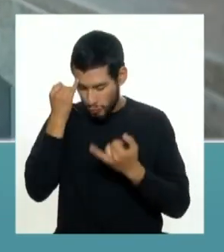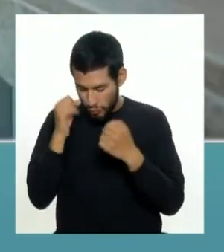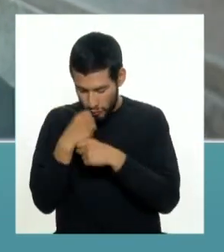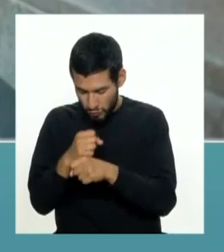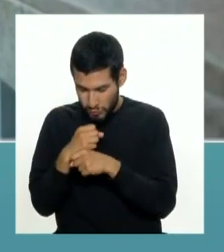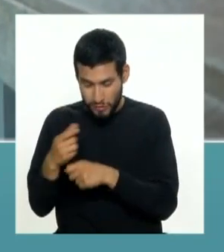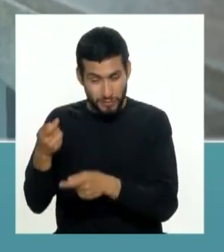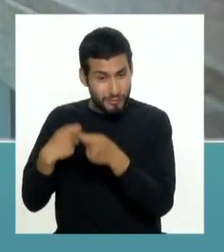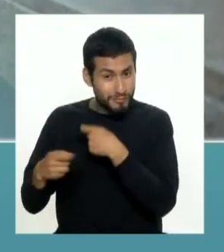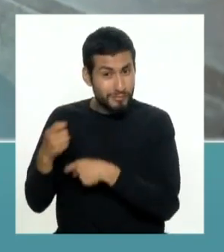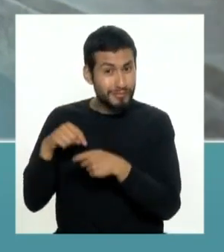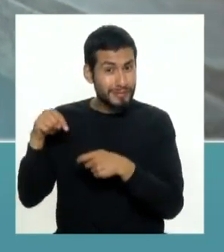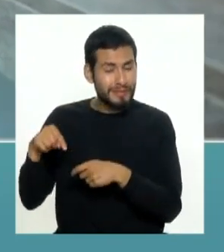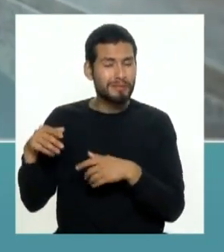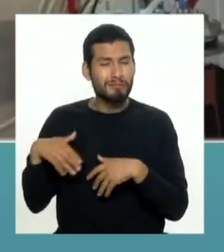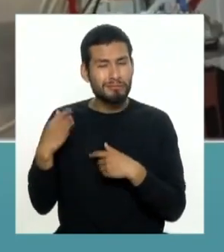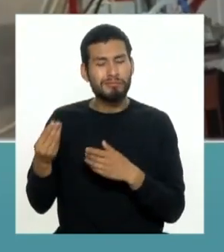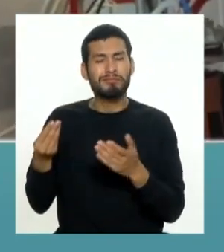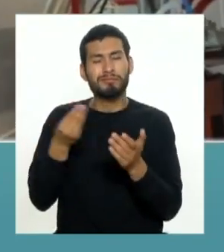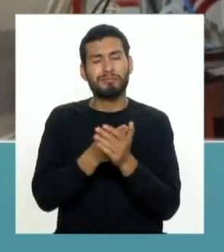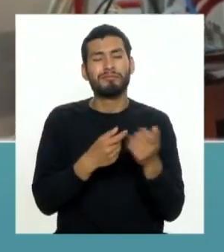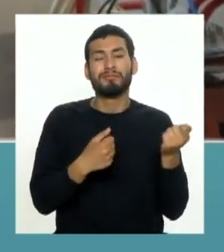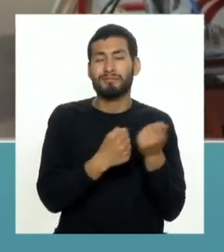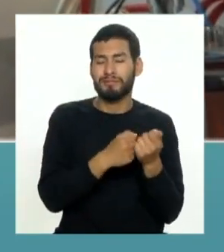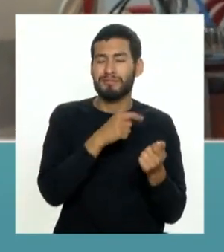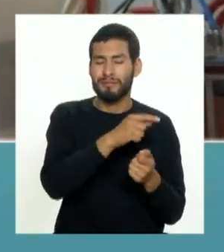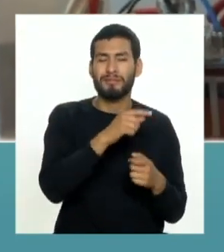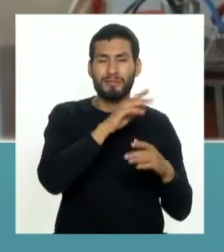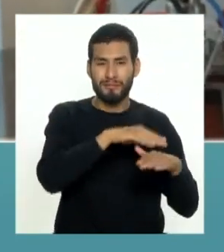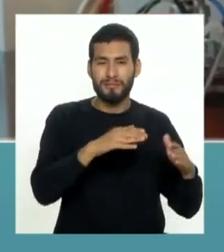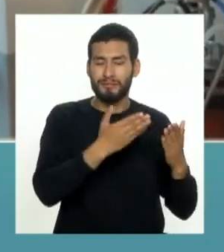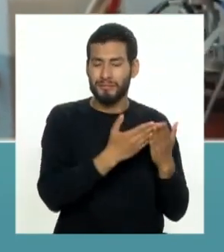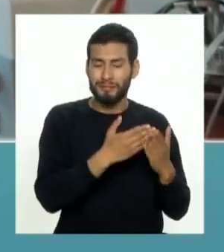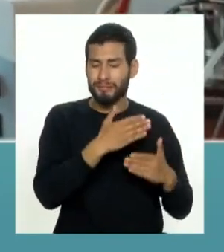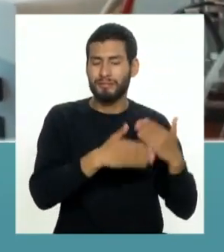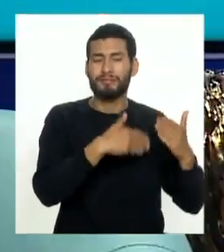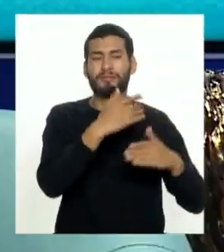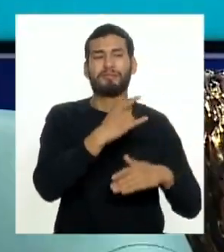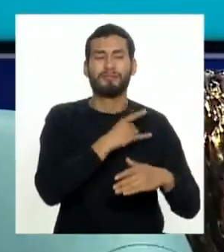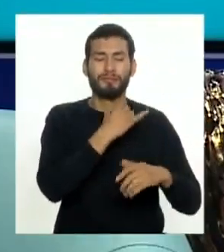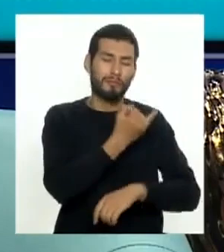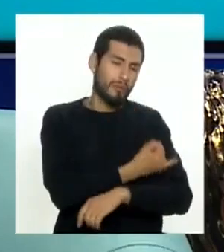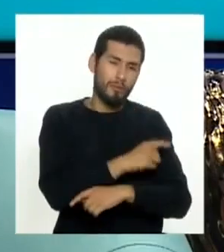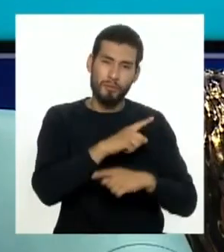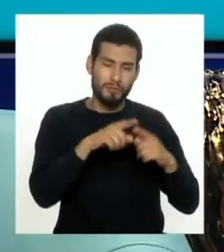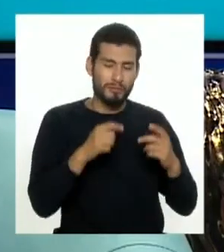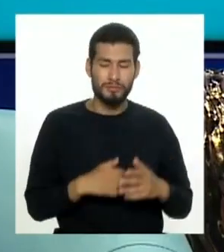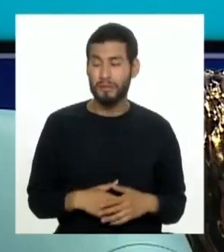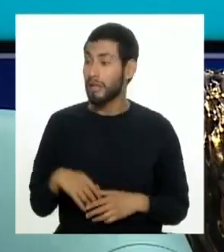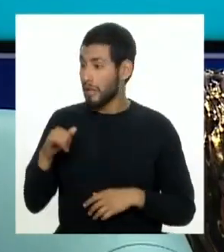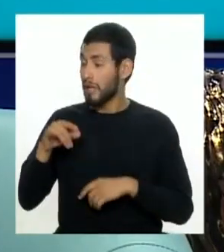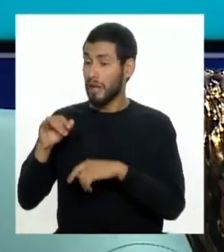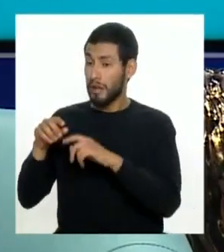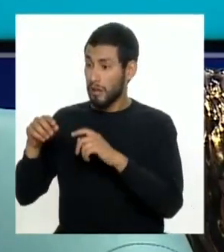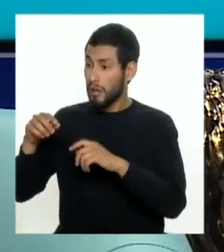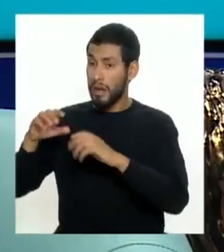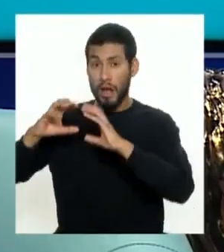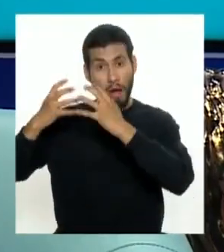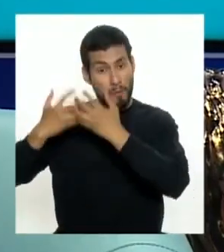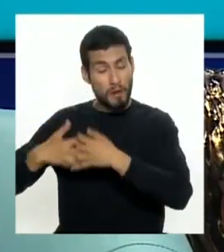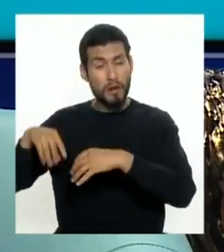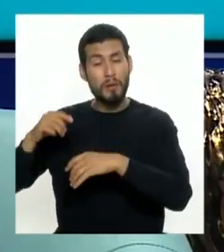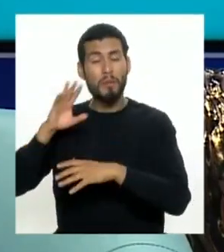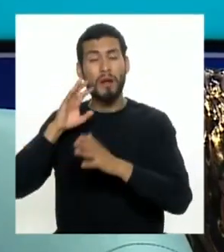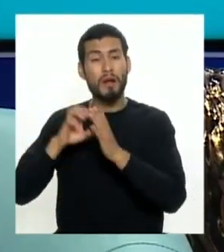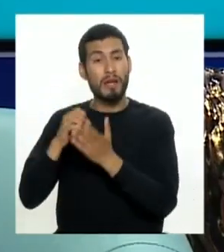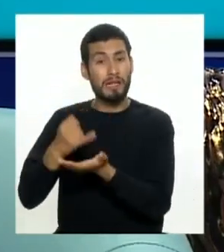que ellas puedan tener puedan realmente cubrir estos gastos que se tienen y de repente un llamado a las empresas trabajarlo por zonas de repente yo estoy